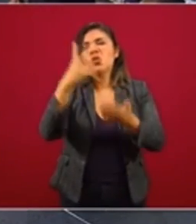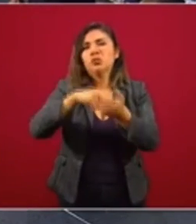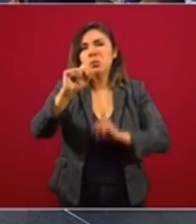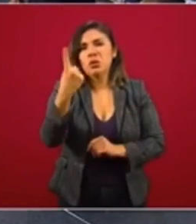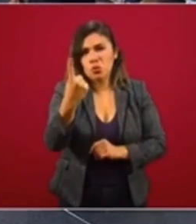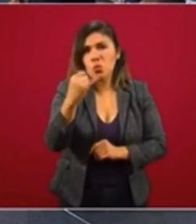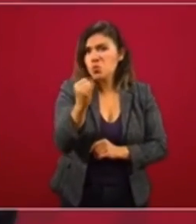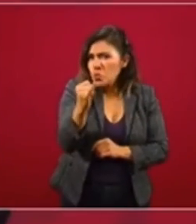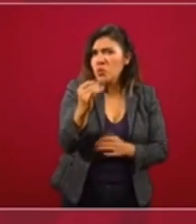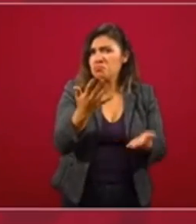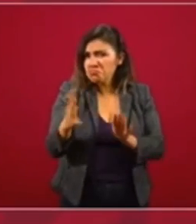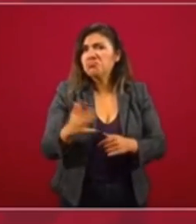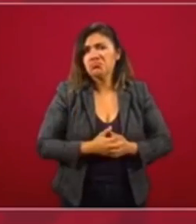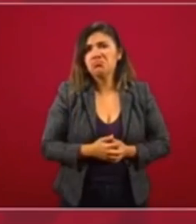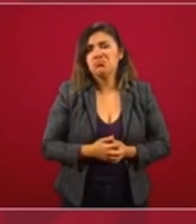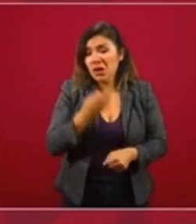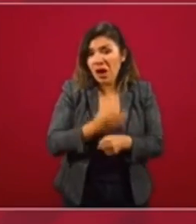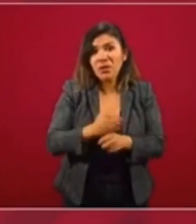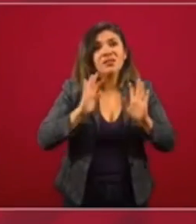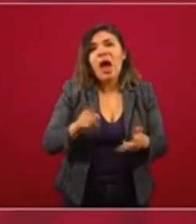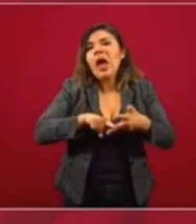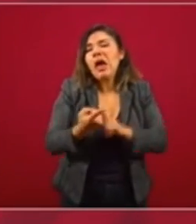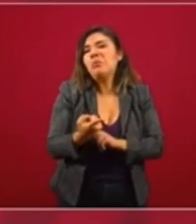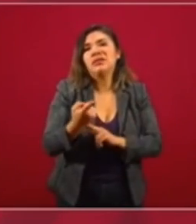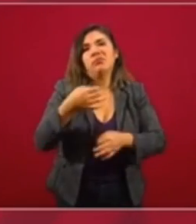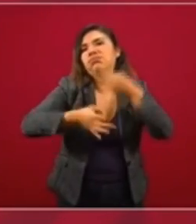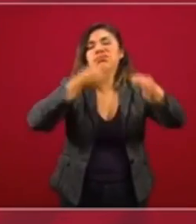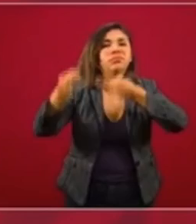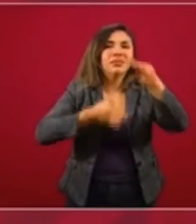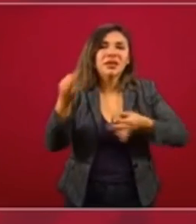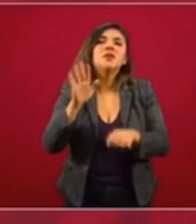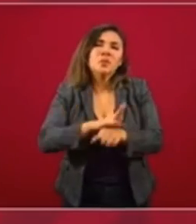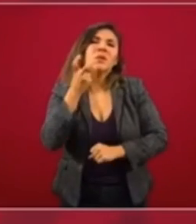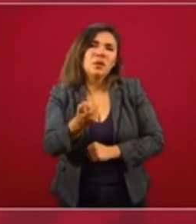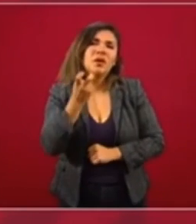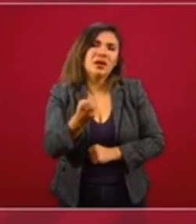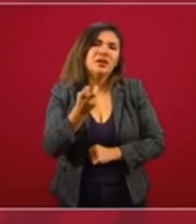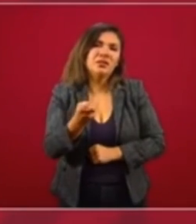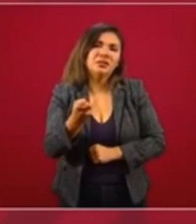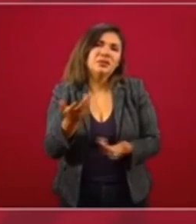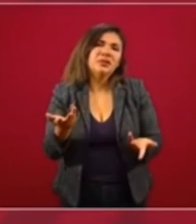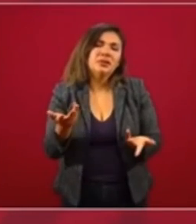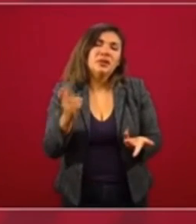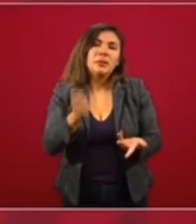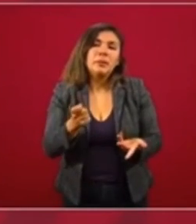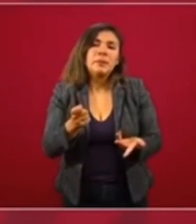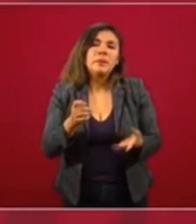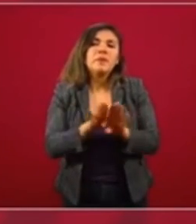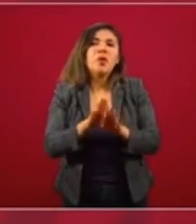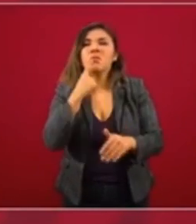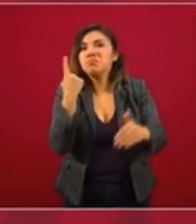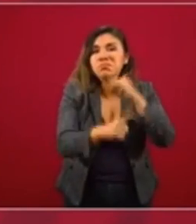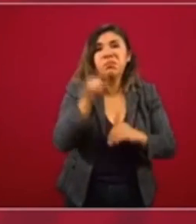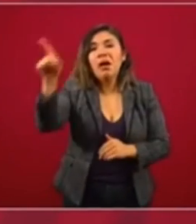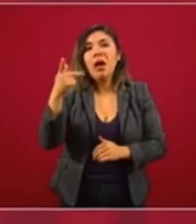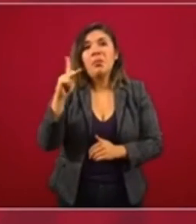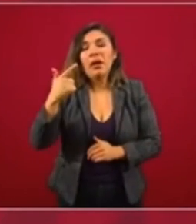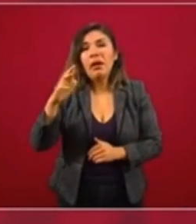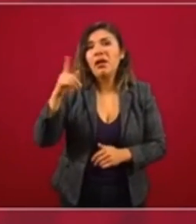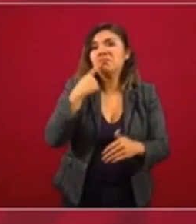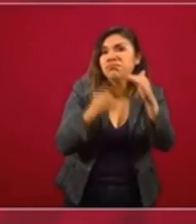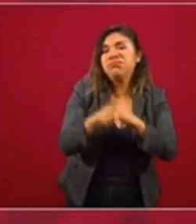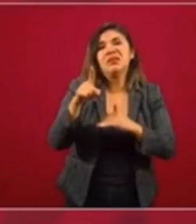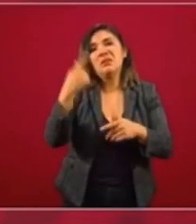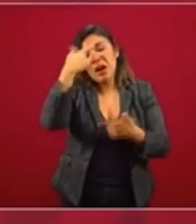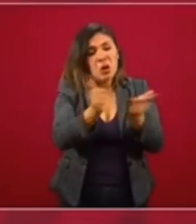Entonces, ya están desatados y por eso son denuncias en la Procuraduría de un